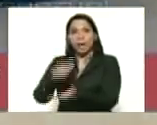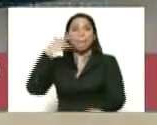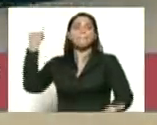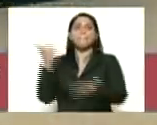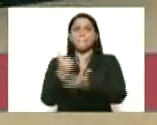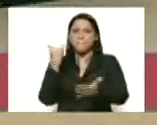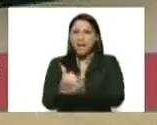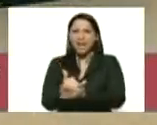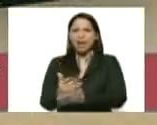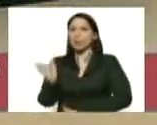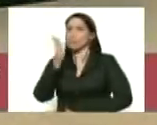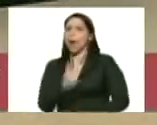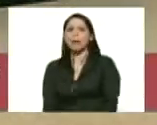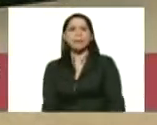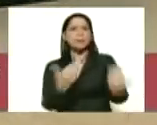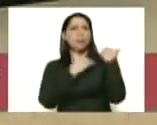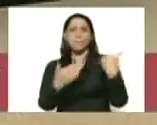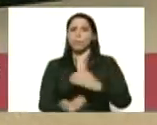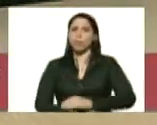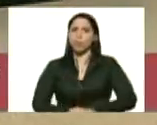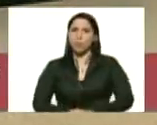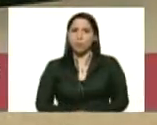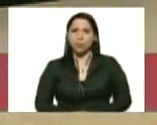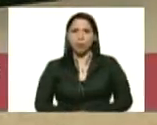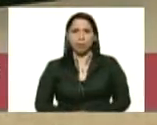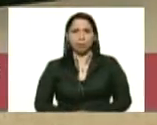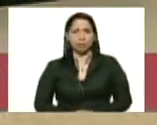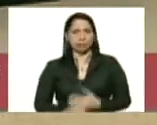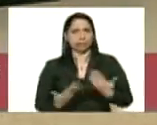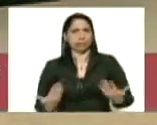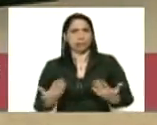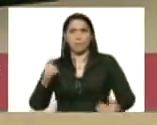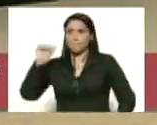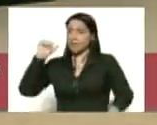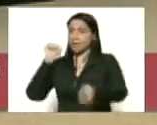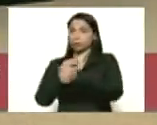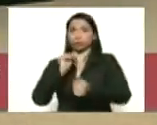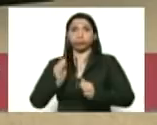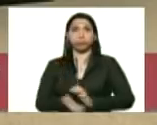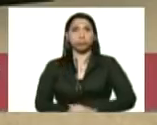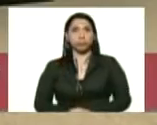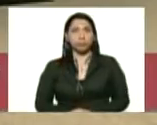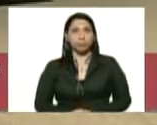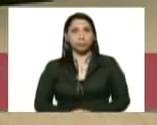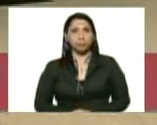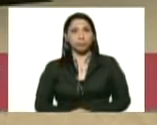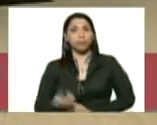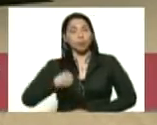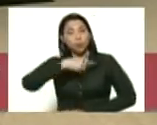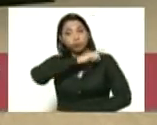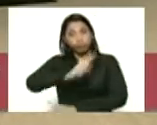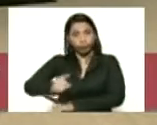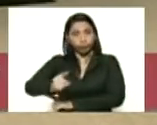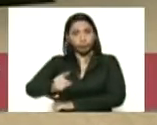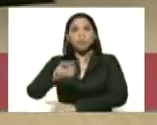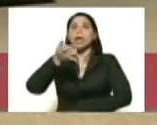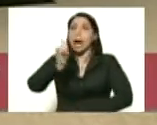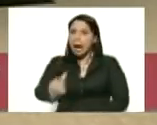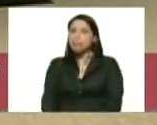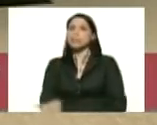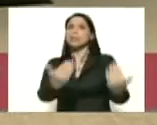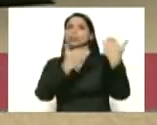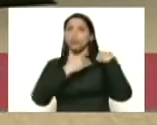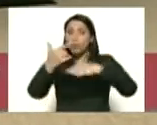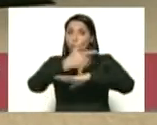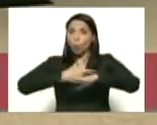irresponsabilidad. Se ha actuado, están presos. Y yo he dicho, si hay responsabilidades del